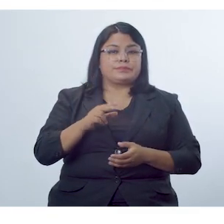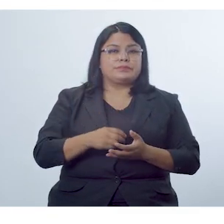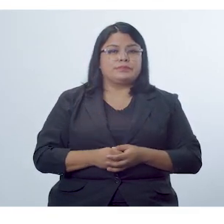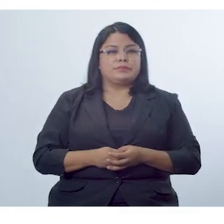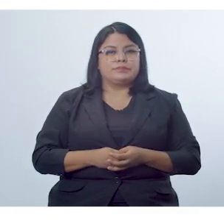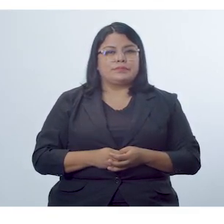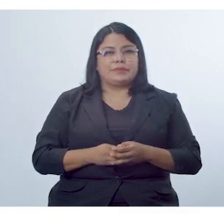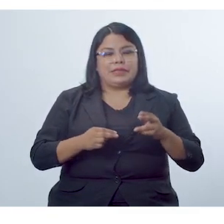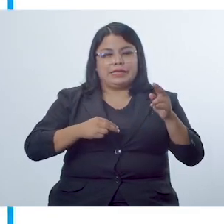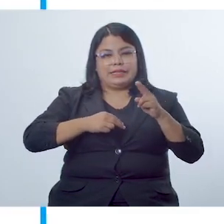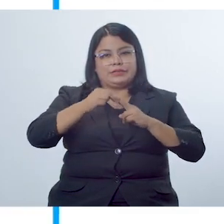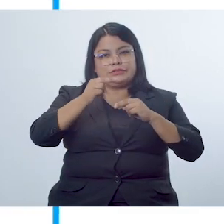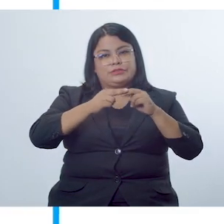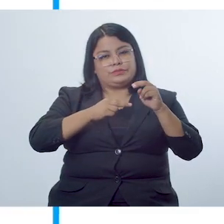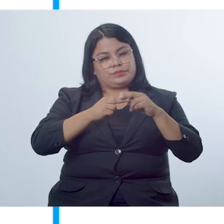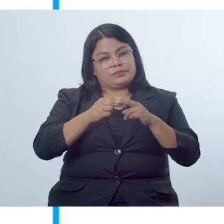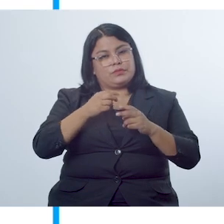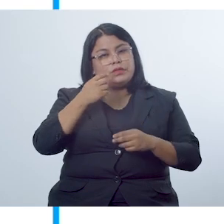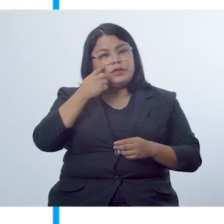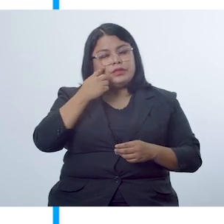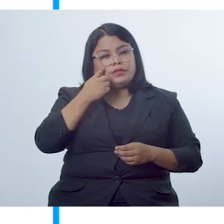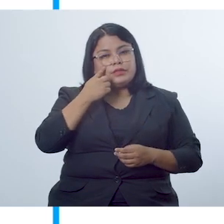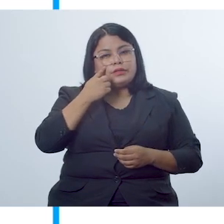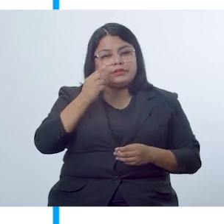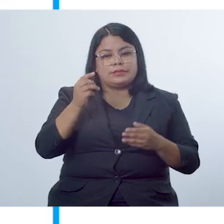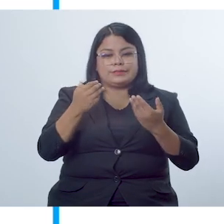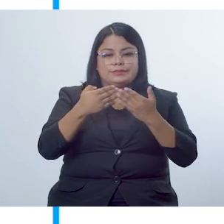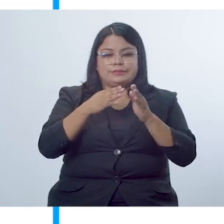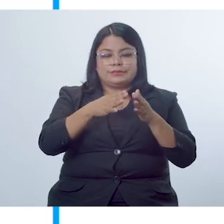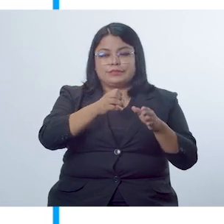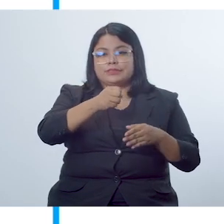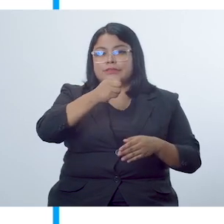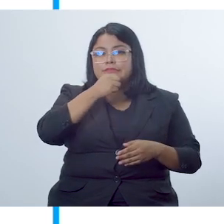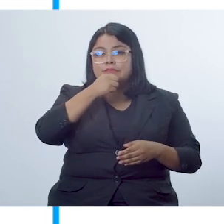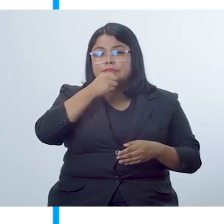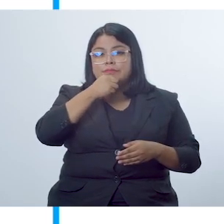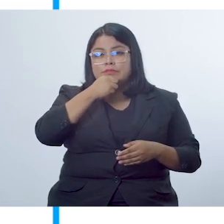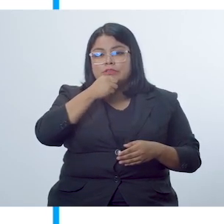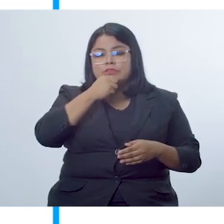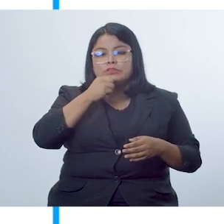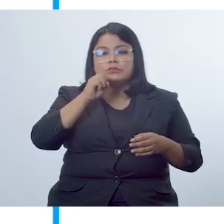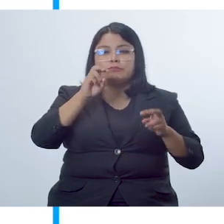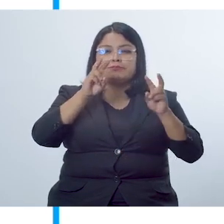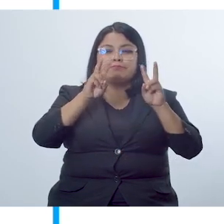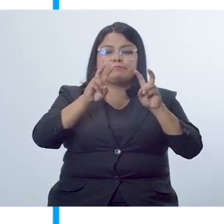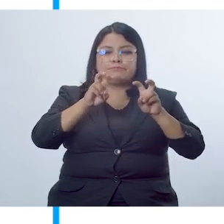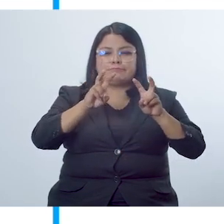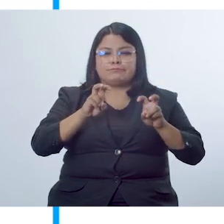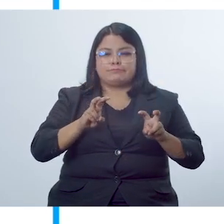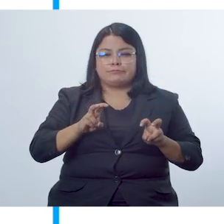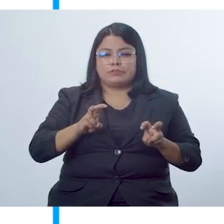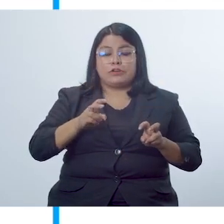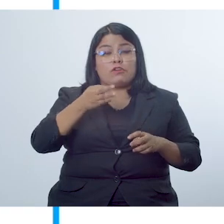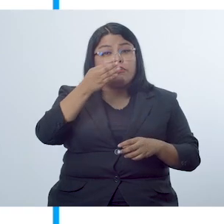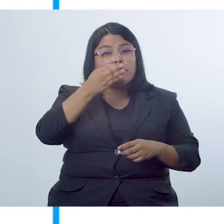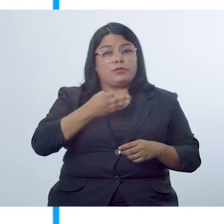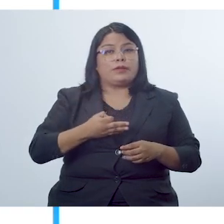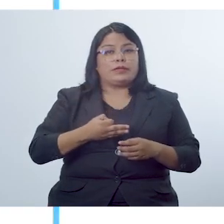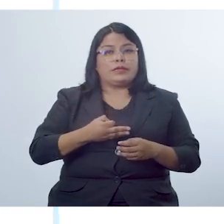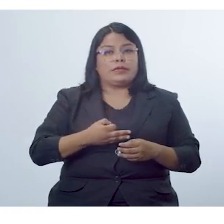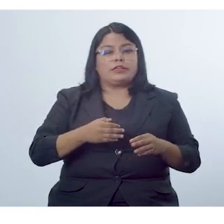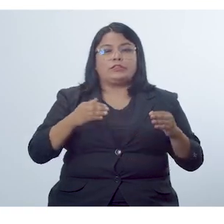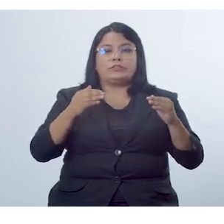En la construcción se comprueba la veracidad de la información y se estudian elementos formales de la lengua